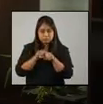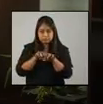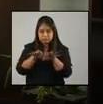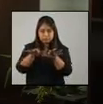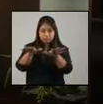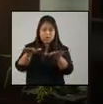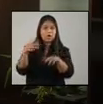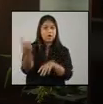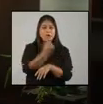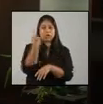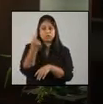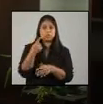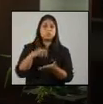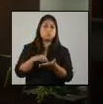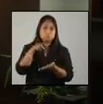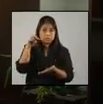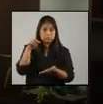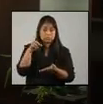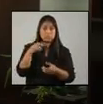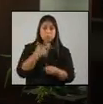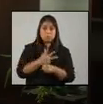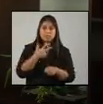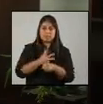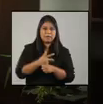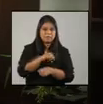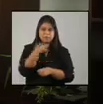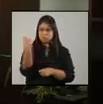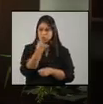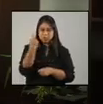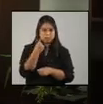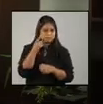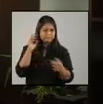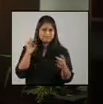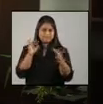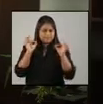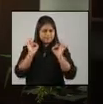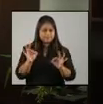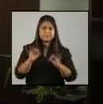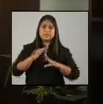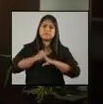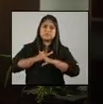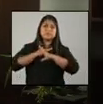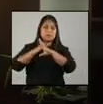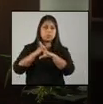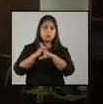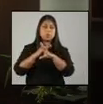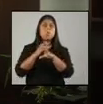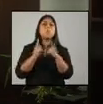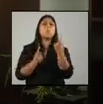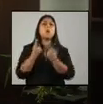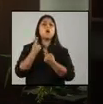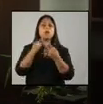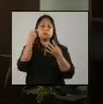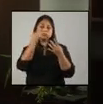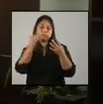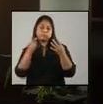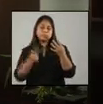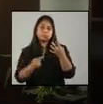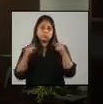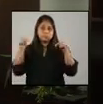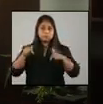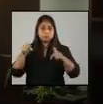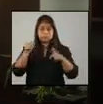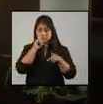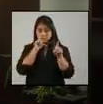país para que podamos estar todos perfectamente seguros de cuáles son las medidas, las restricciones